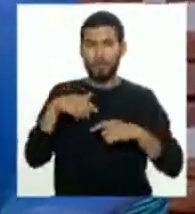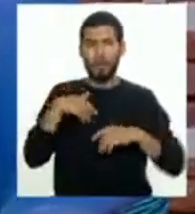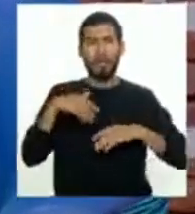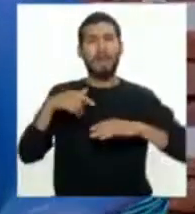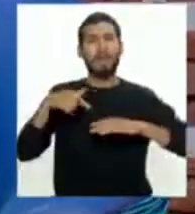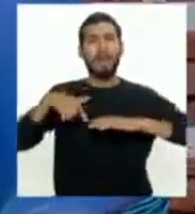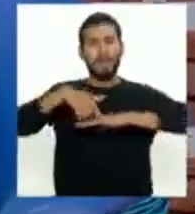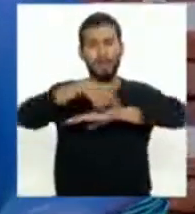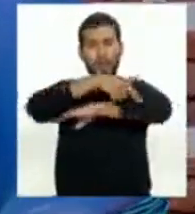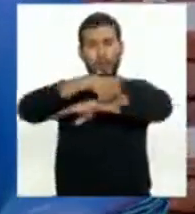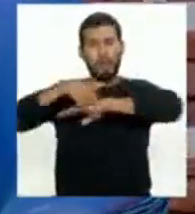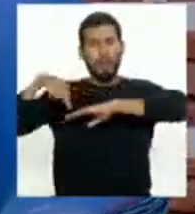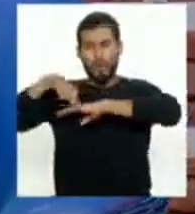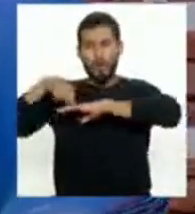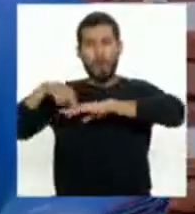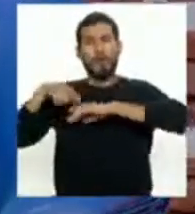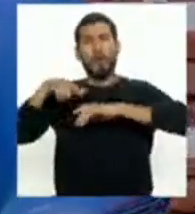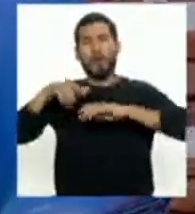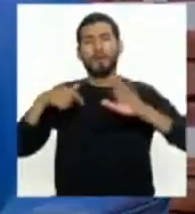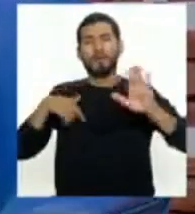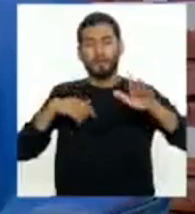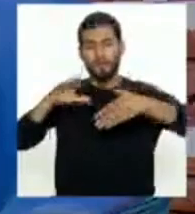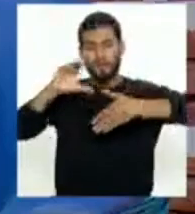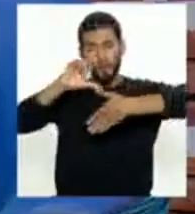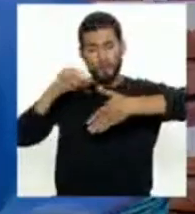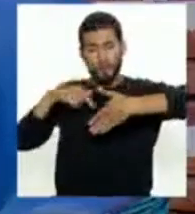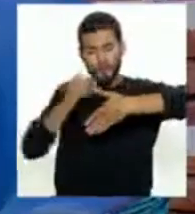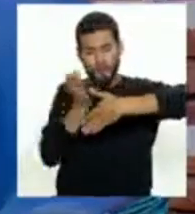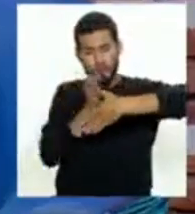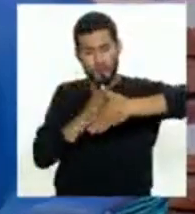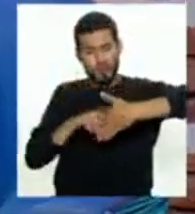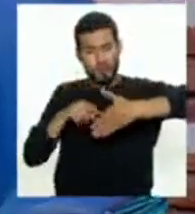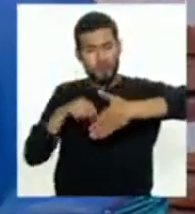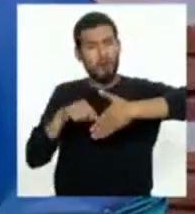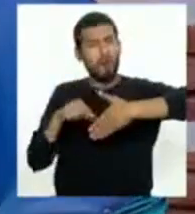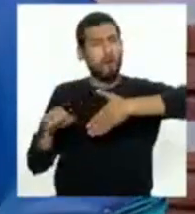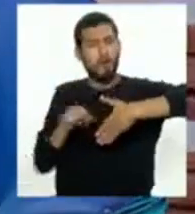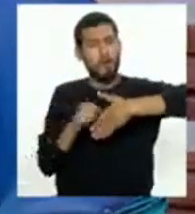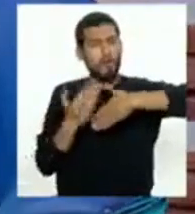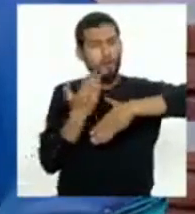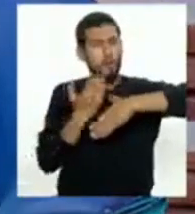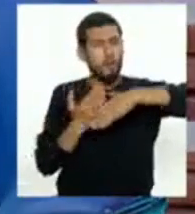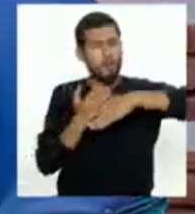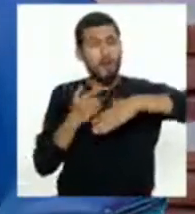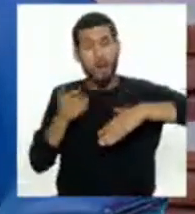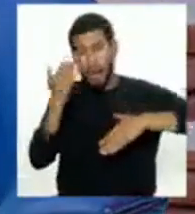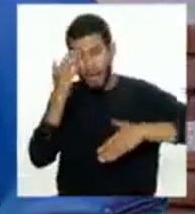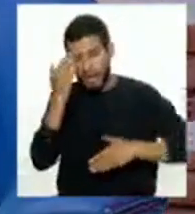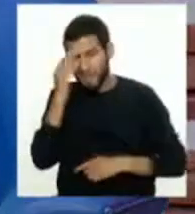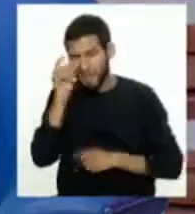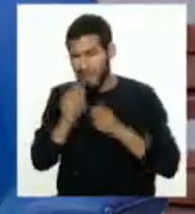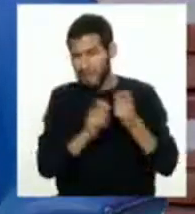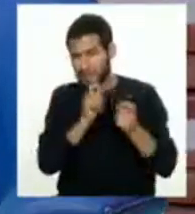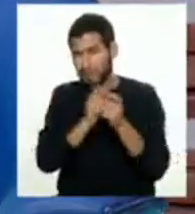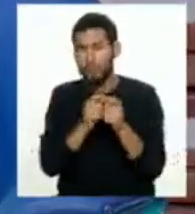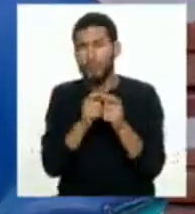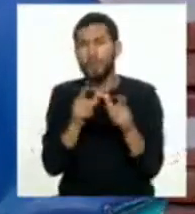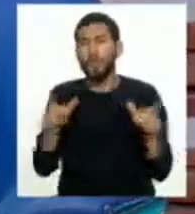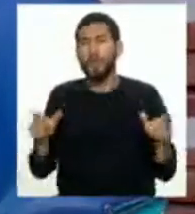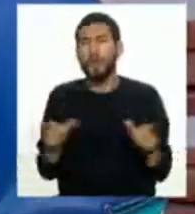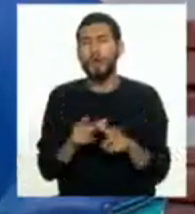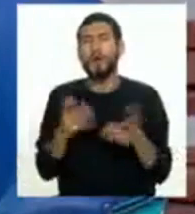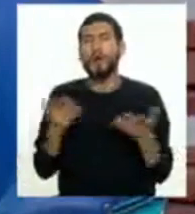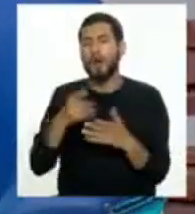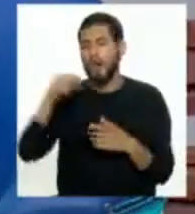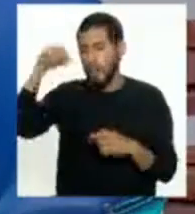fuego, pero hablaste hace un momento que nosotros estamos frente a las placas de Nazca. Entonces, ¿se podría saber cuáles son